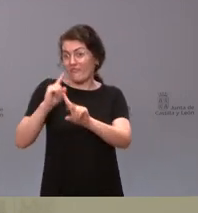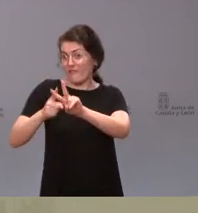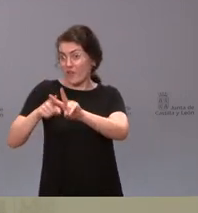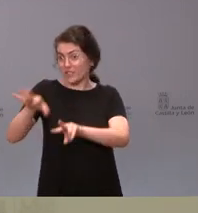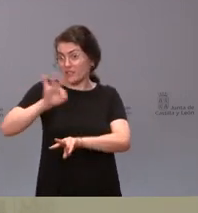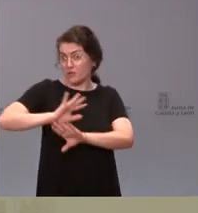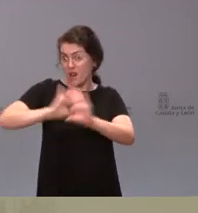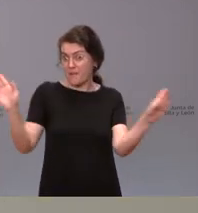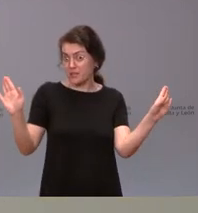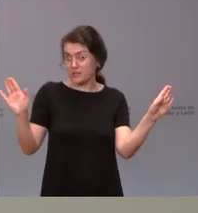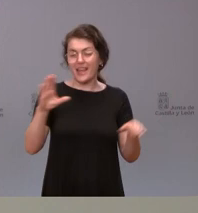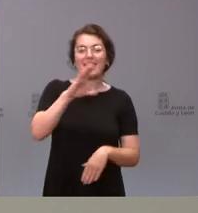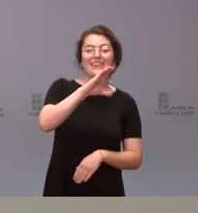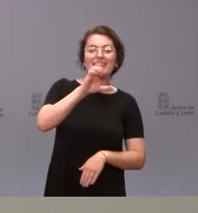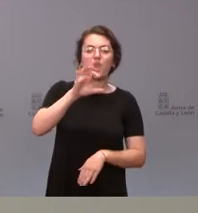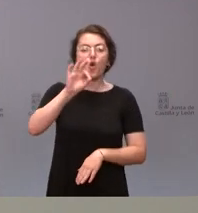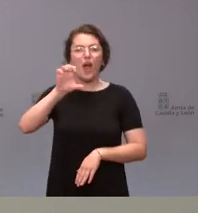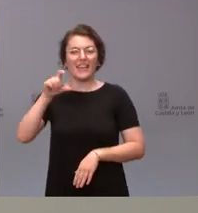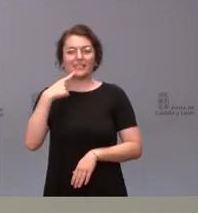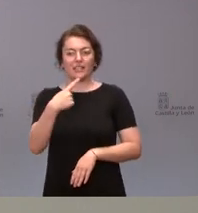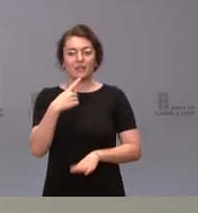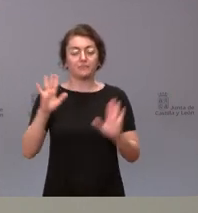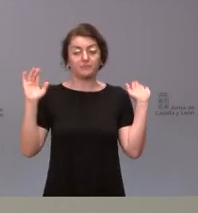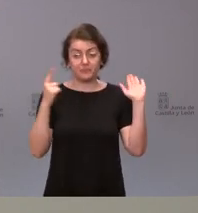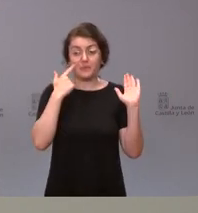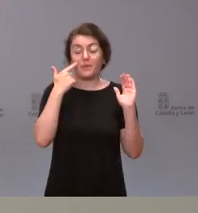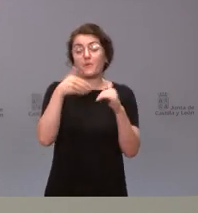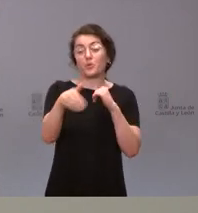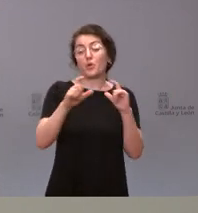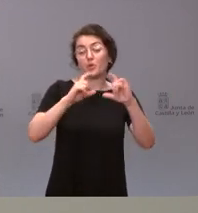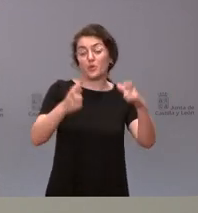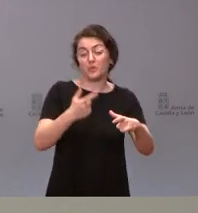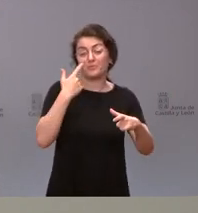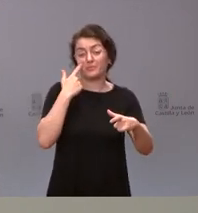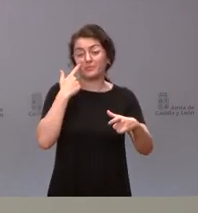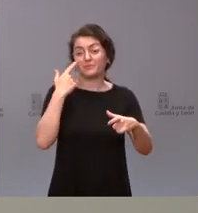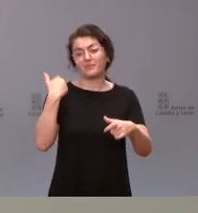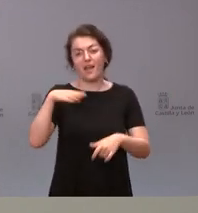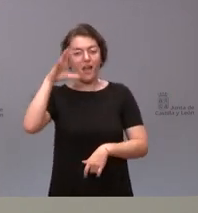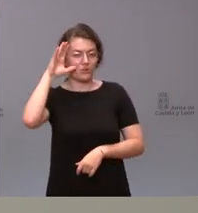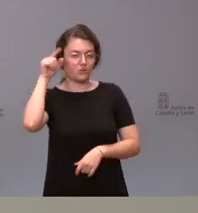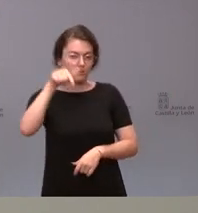plantea COE Pues como va haber una reunión con ellos pues estaremos encantados de escucharles